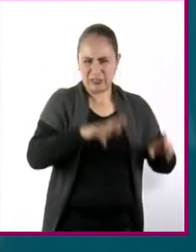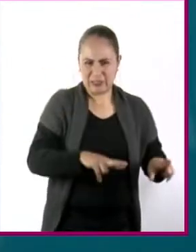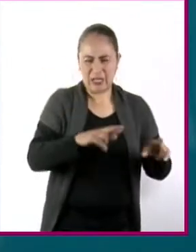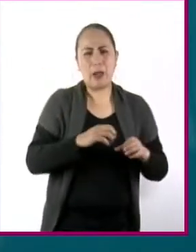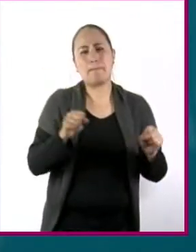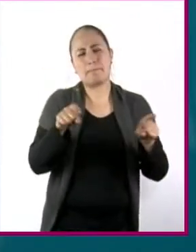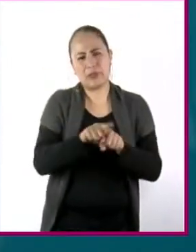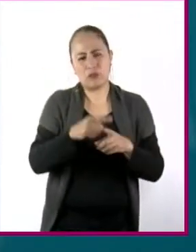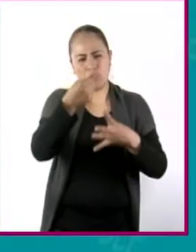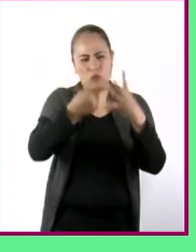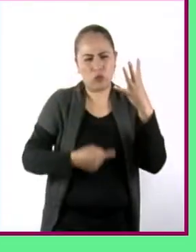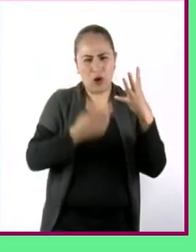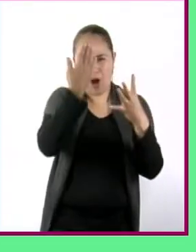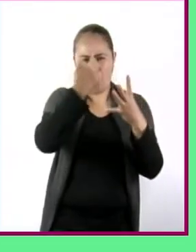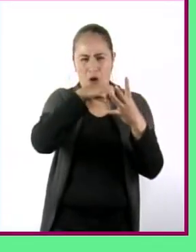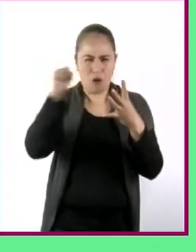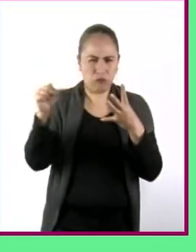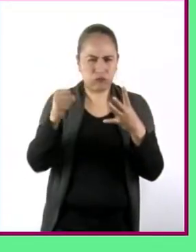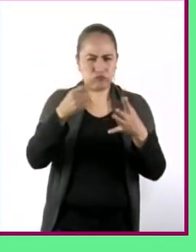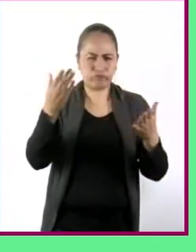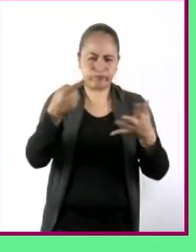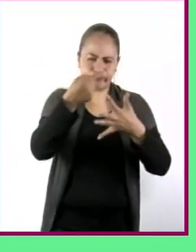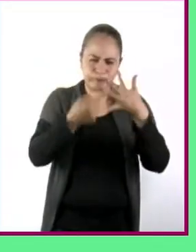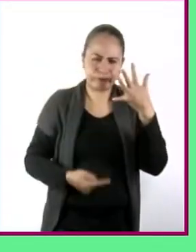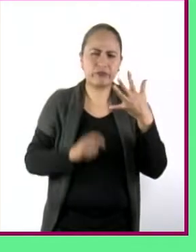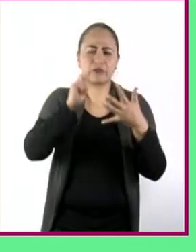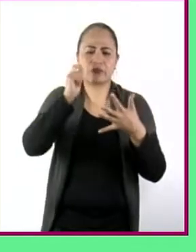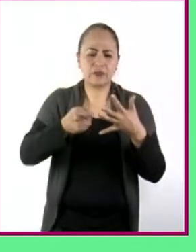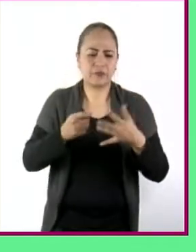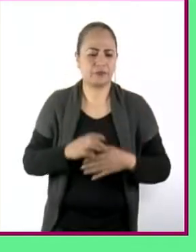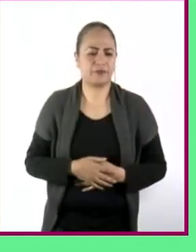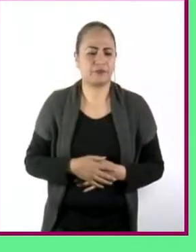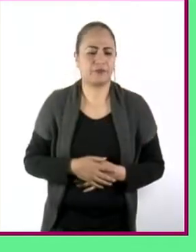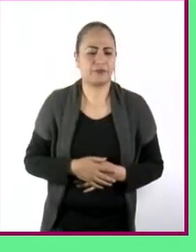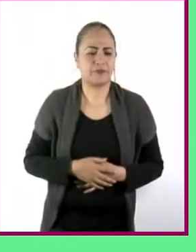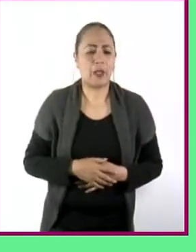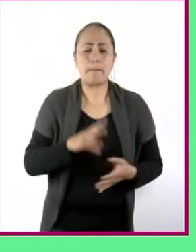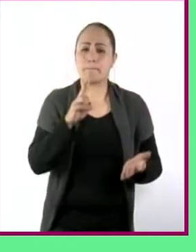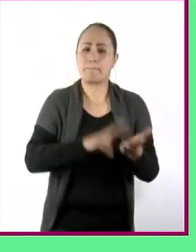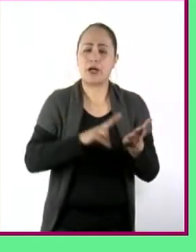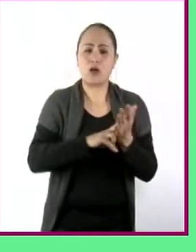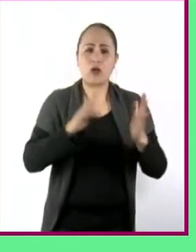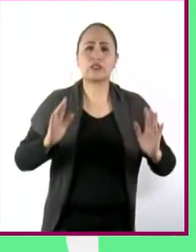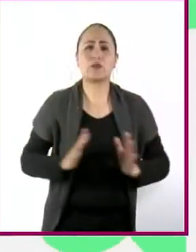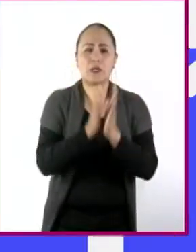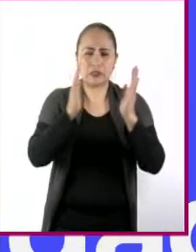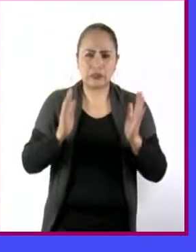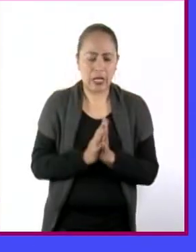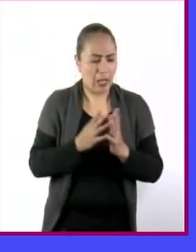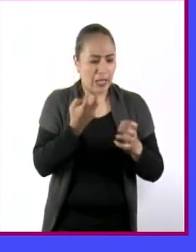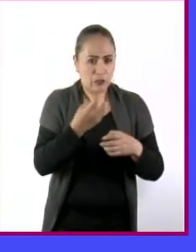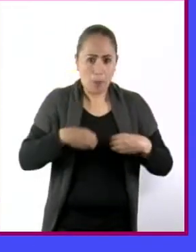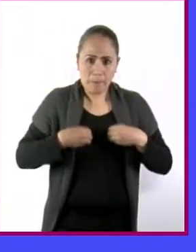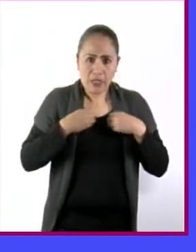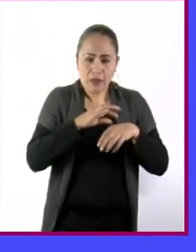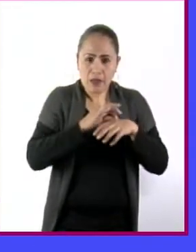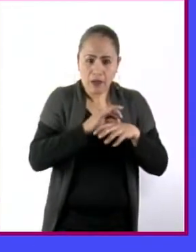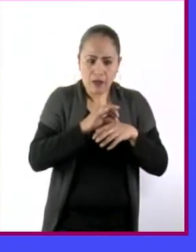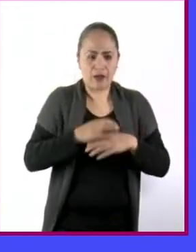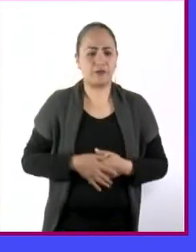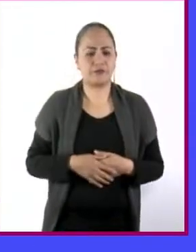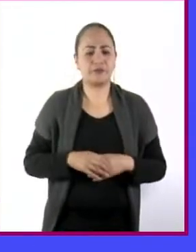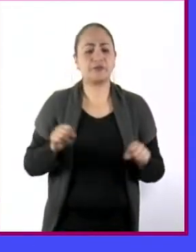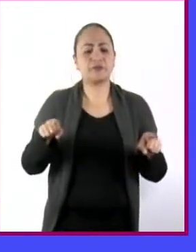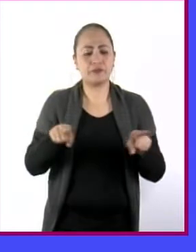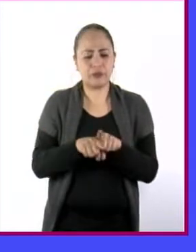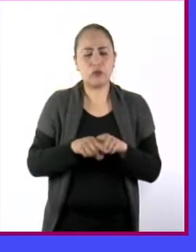promover son experimentar y fortalecer los valores democráticos, promover actitudes para